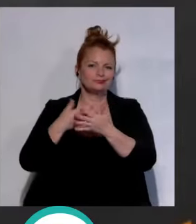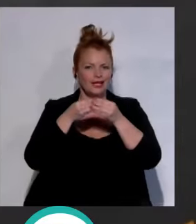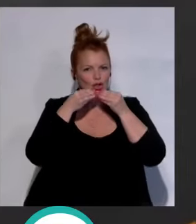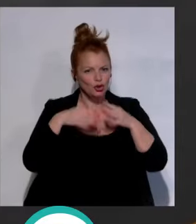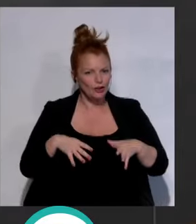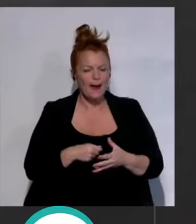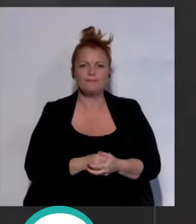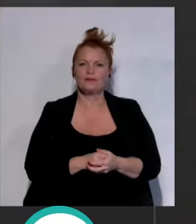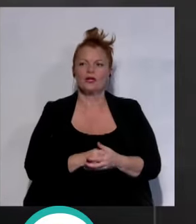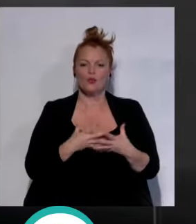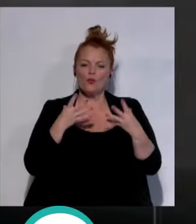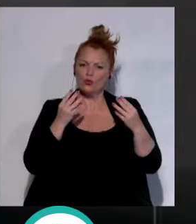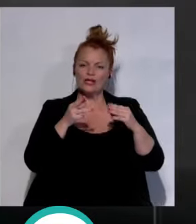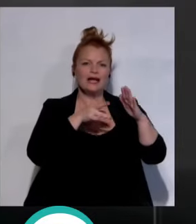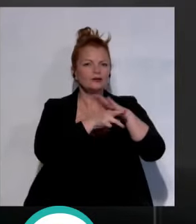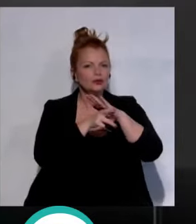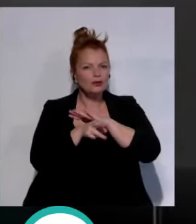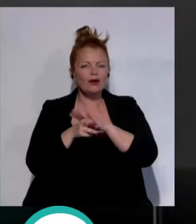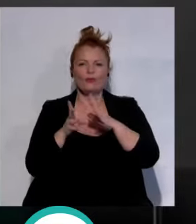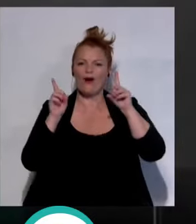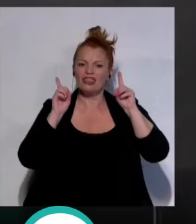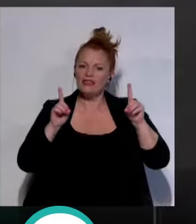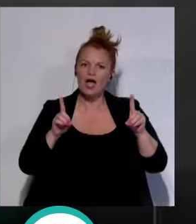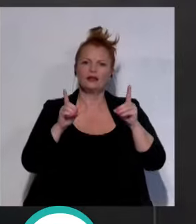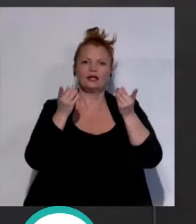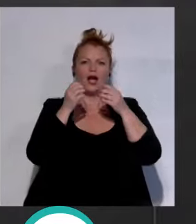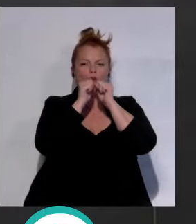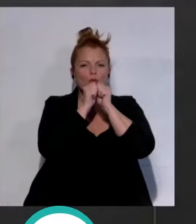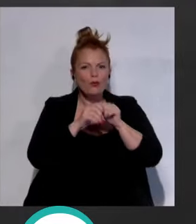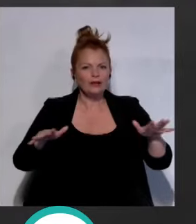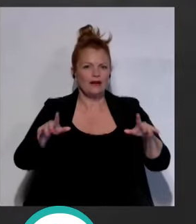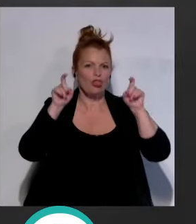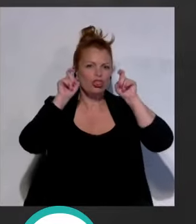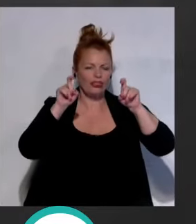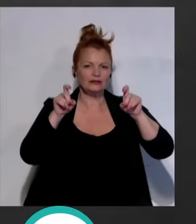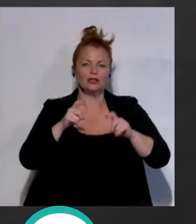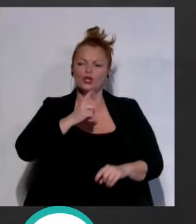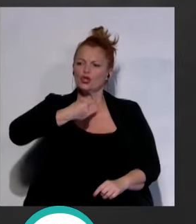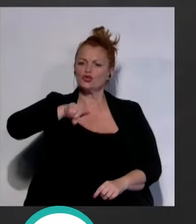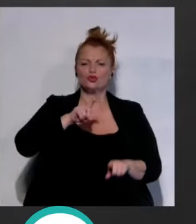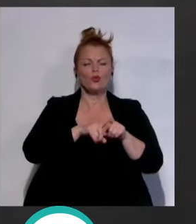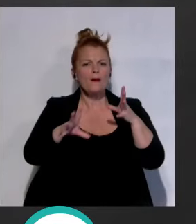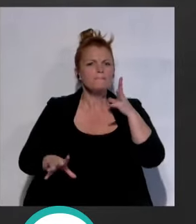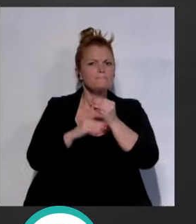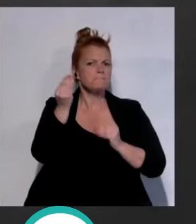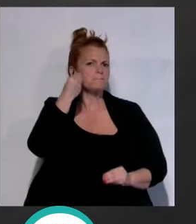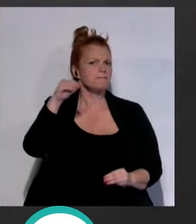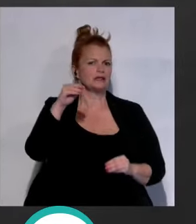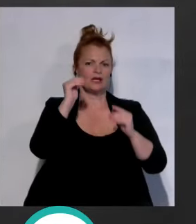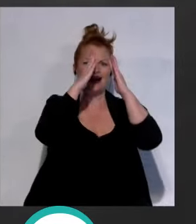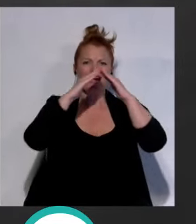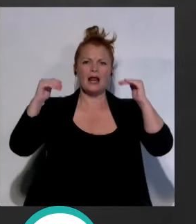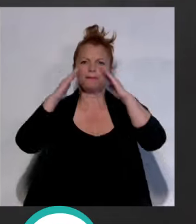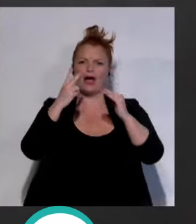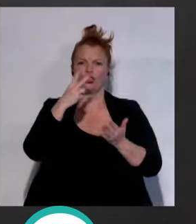muchas herramientas didácticas divulgativas y docentes y nosotros además le hemos añadido aquí en Cádiz un par de carpas más